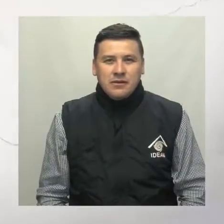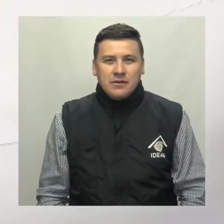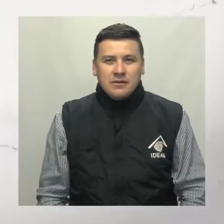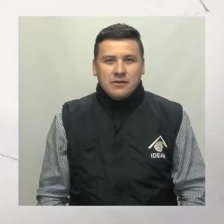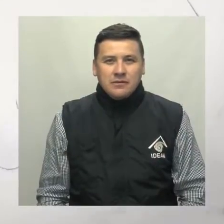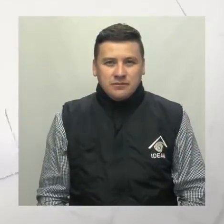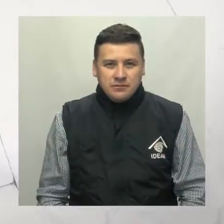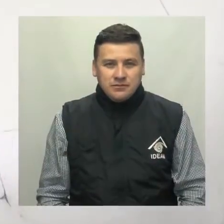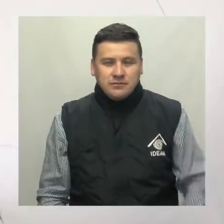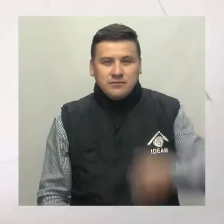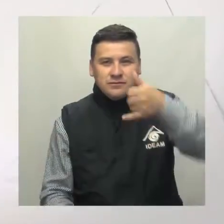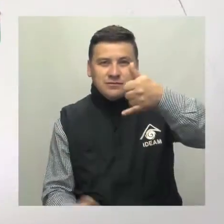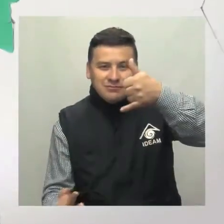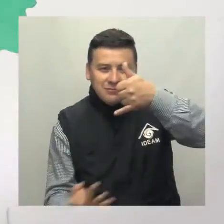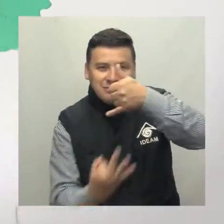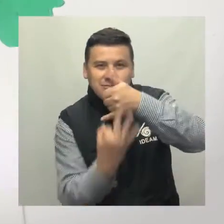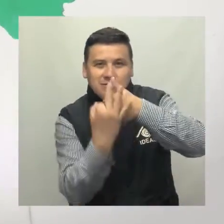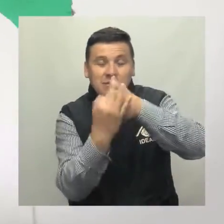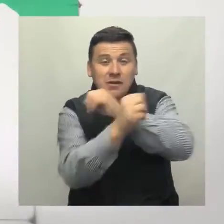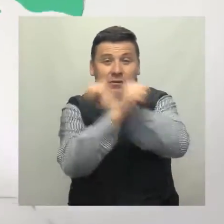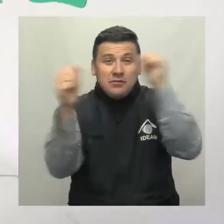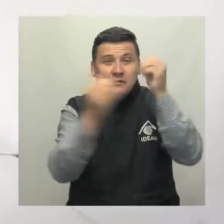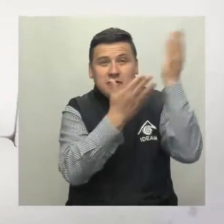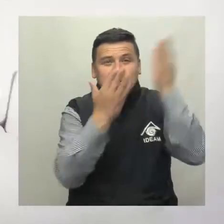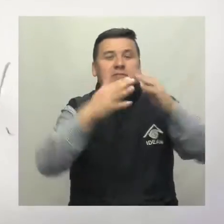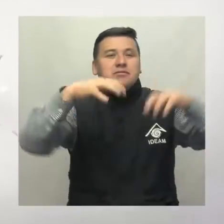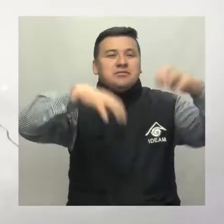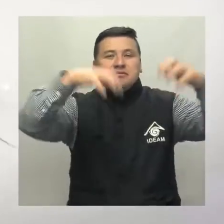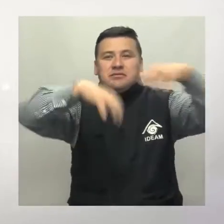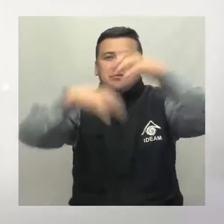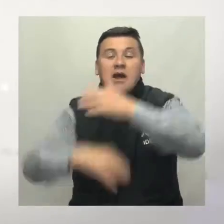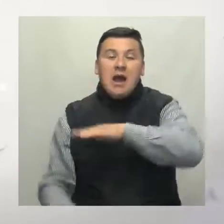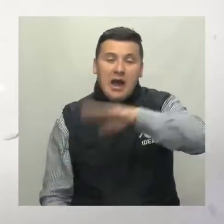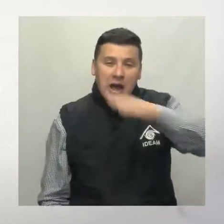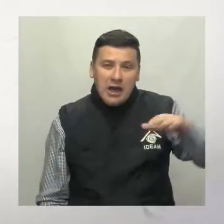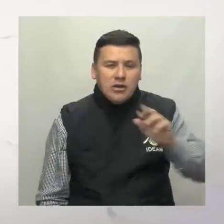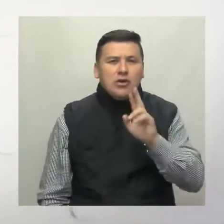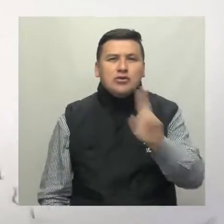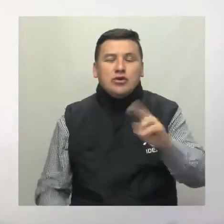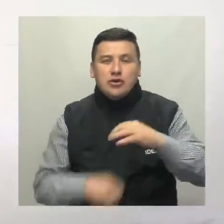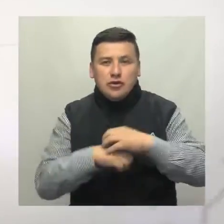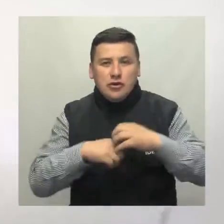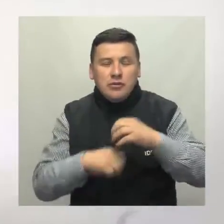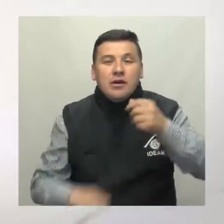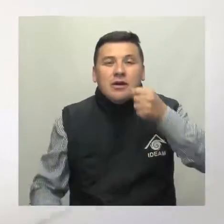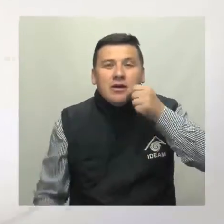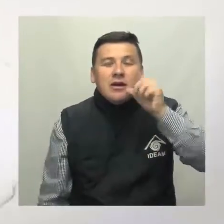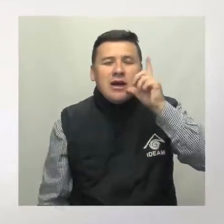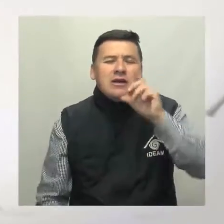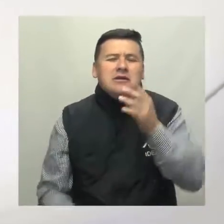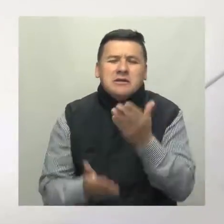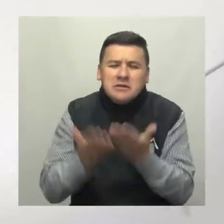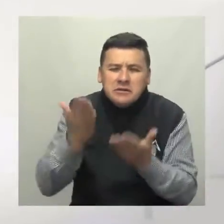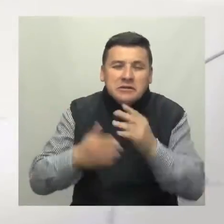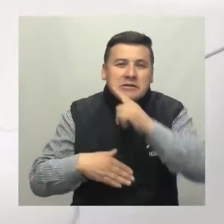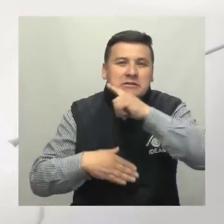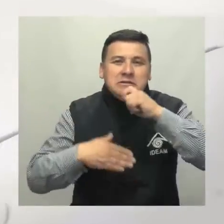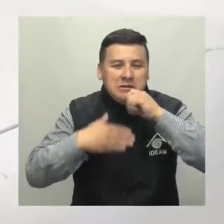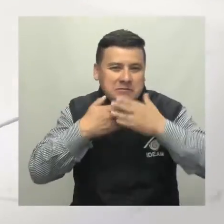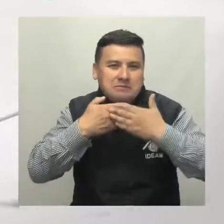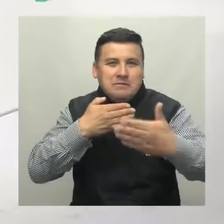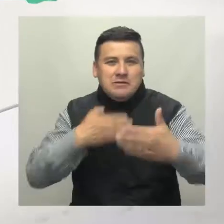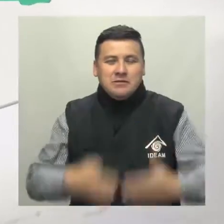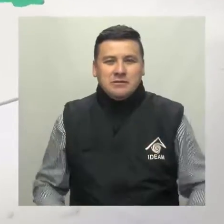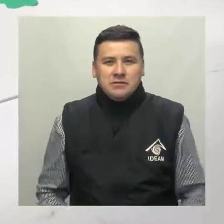Para la región andina la mañana traerá lluvias ligeras en Antioquia, sur del Tolima y Caldas Con tiempo seco para el resto de la